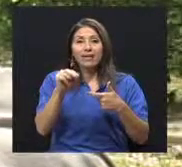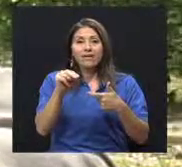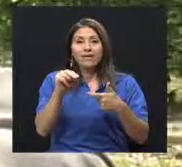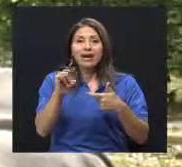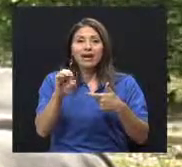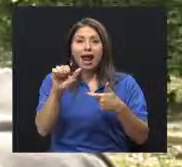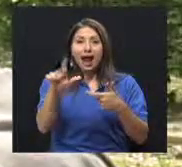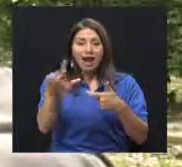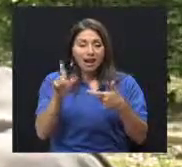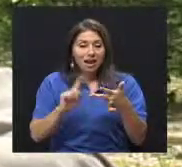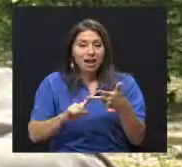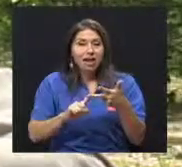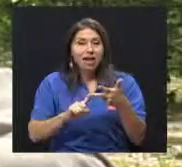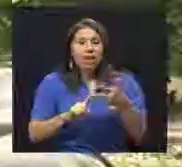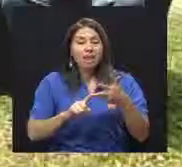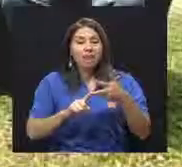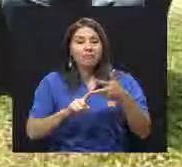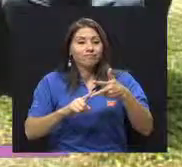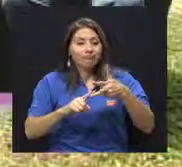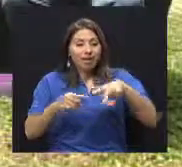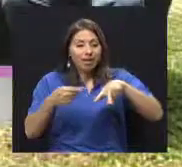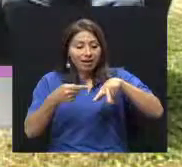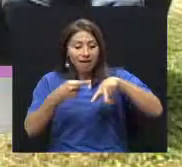amputaciones de piernas.